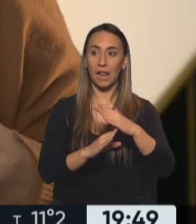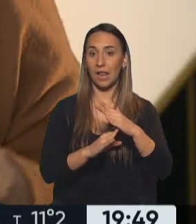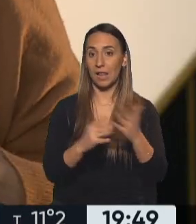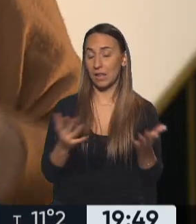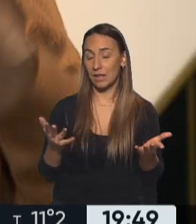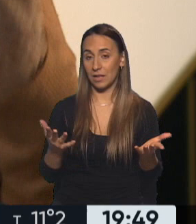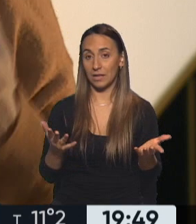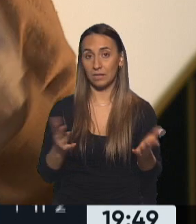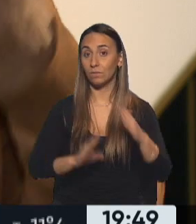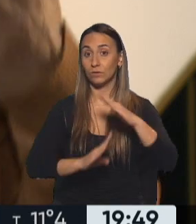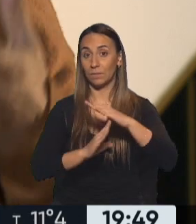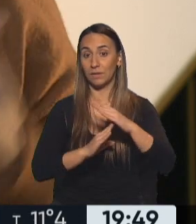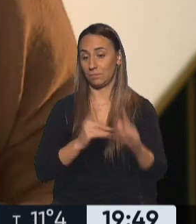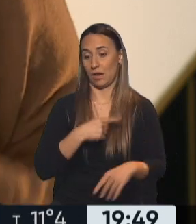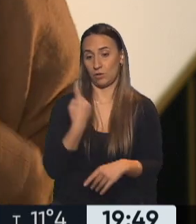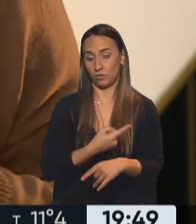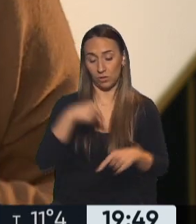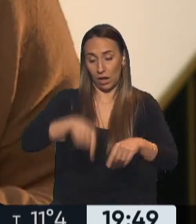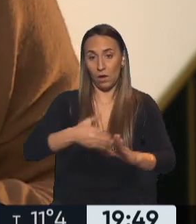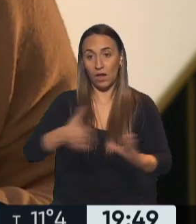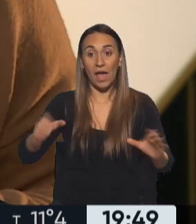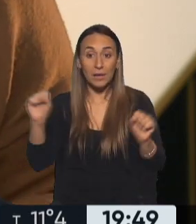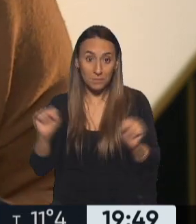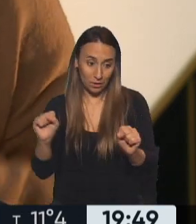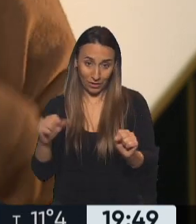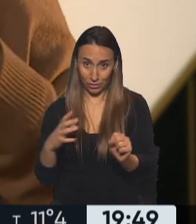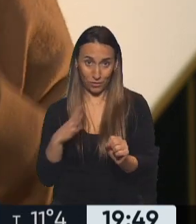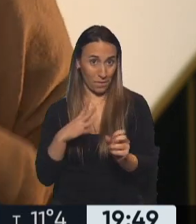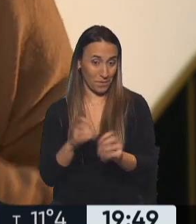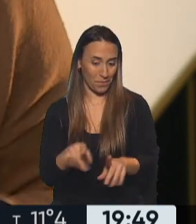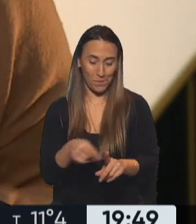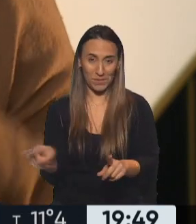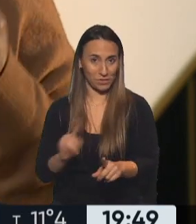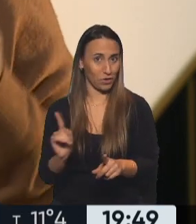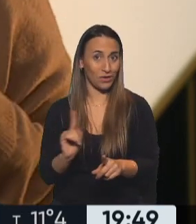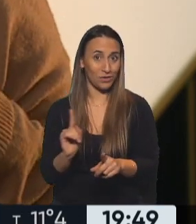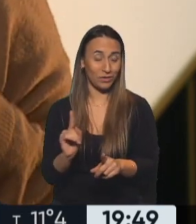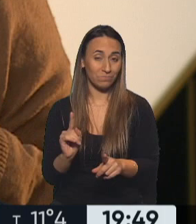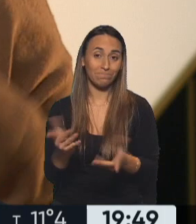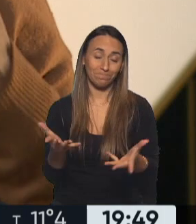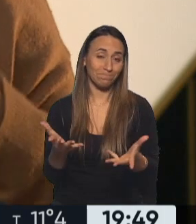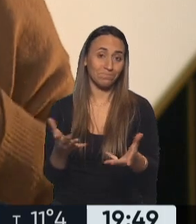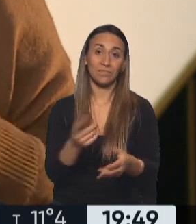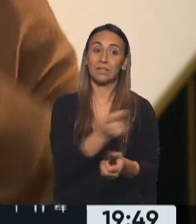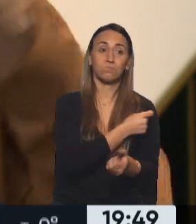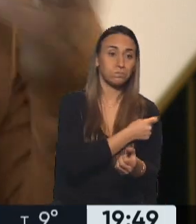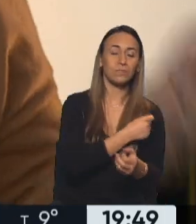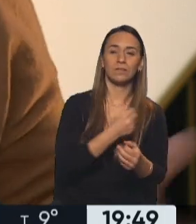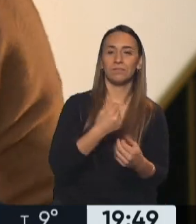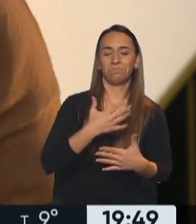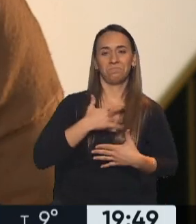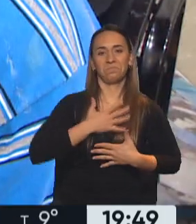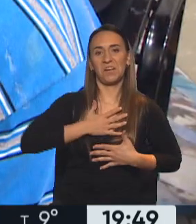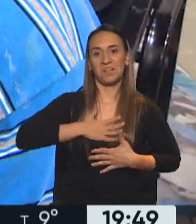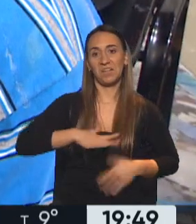que transitemos este invierno, que todavía ni siquiera empezó, de una manera más tranquila de lo que